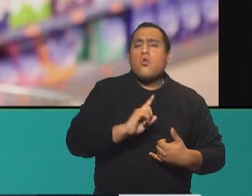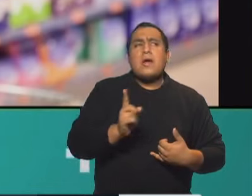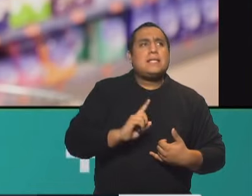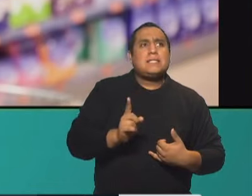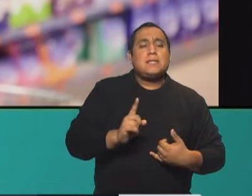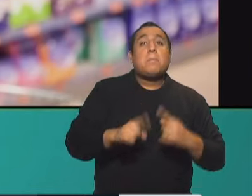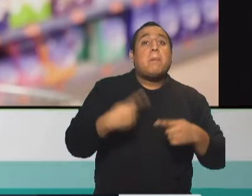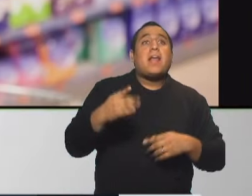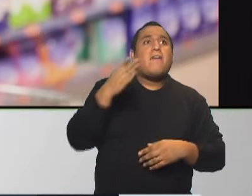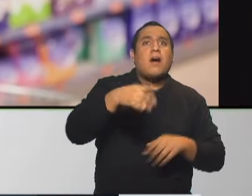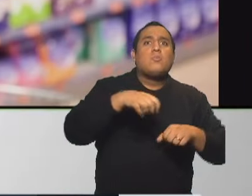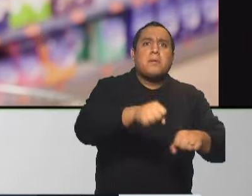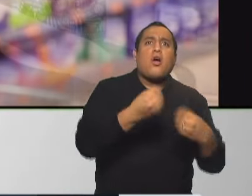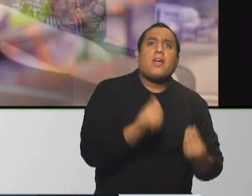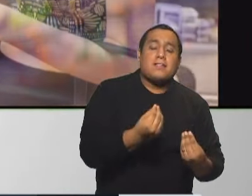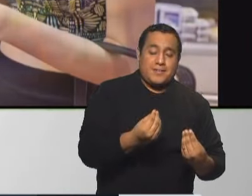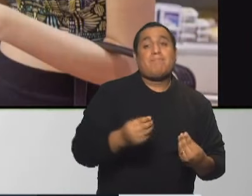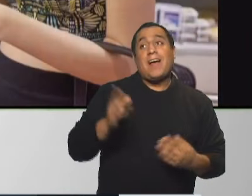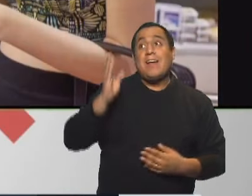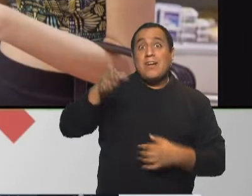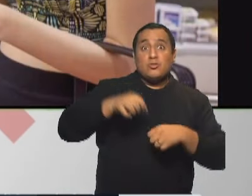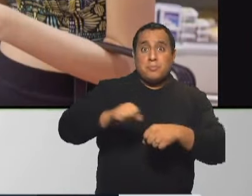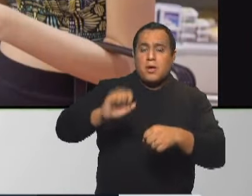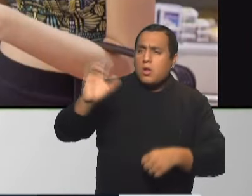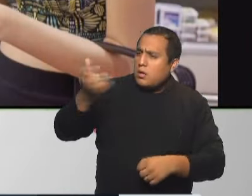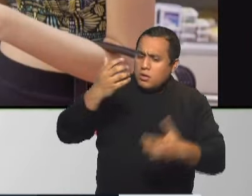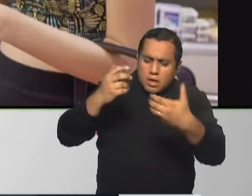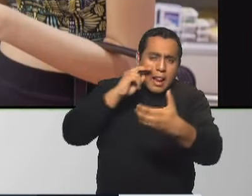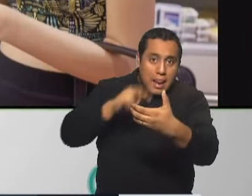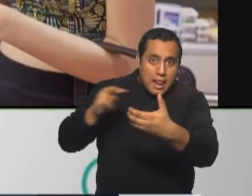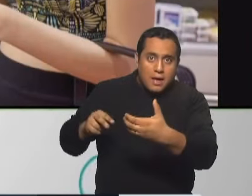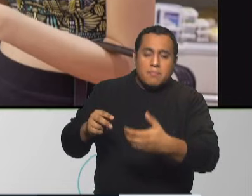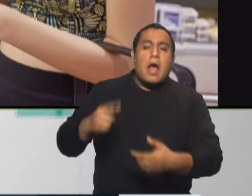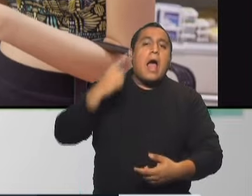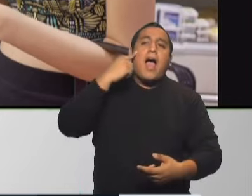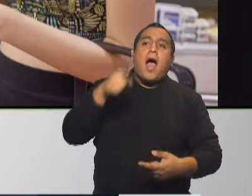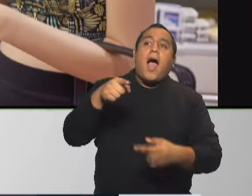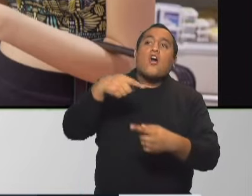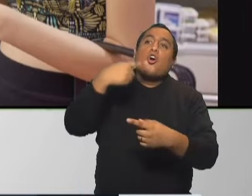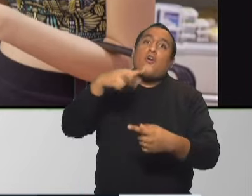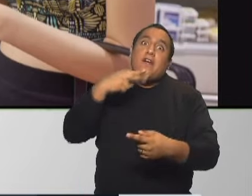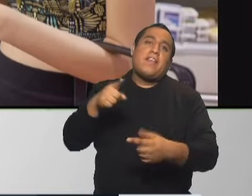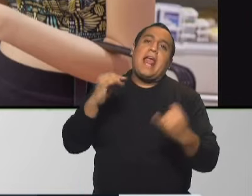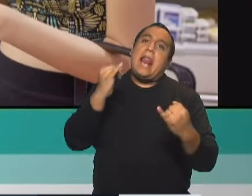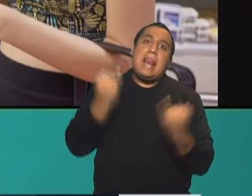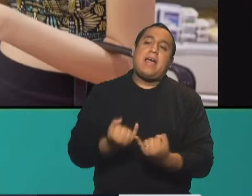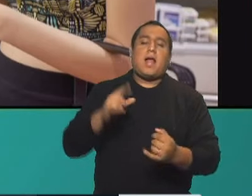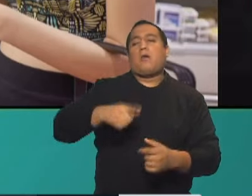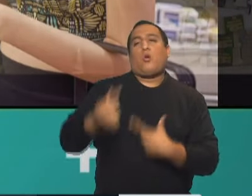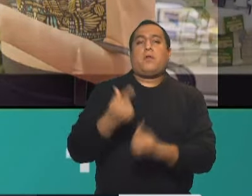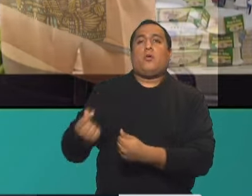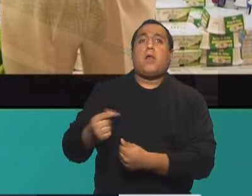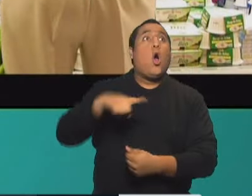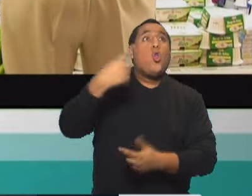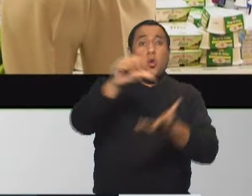etiquetas. Tiene que dejar de engañarse con productos verdes. A veces uno va a otros países y los productos